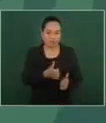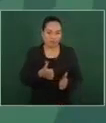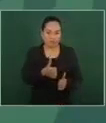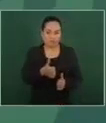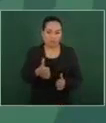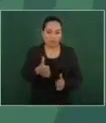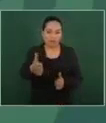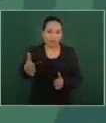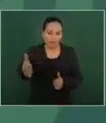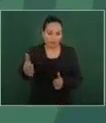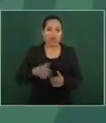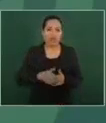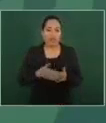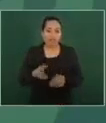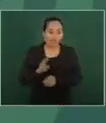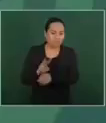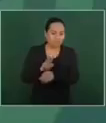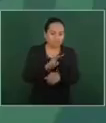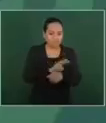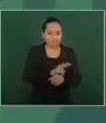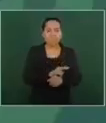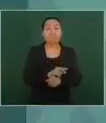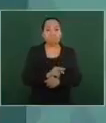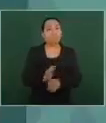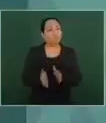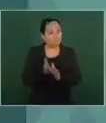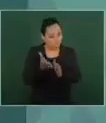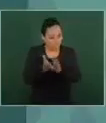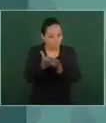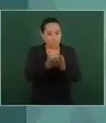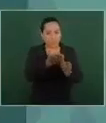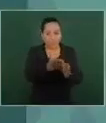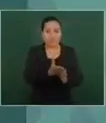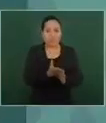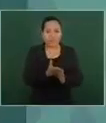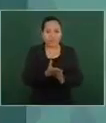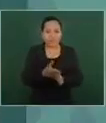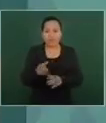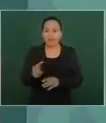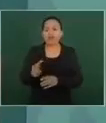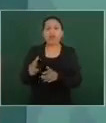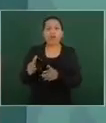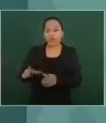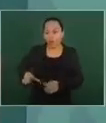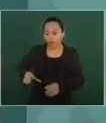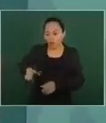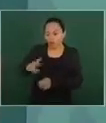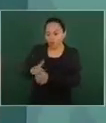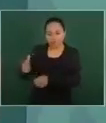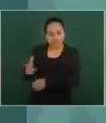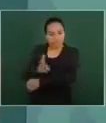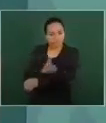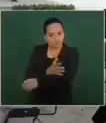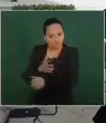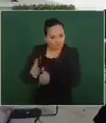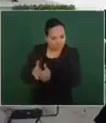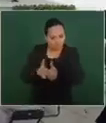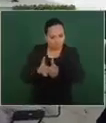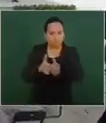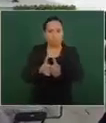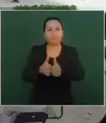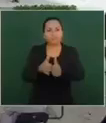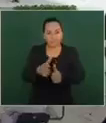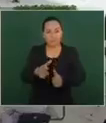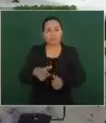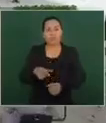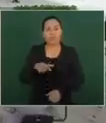Hicimos esa supervisión siempre en compañía del gobernador Alejandro Murat,